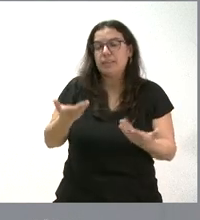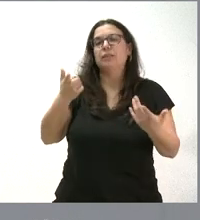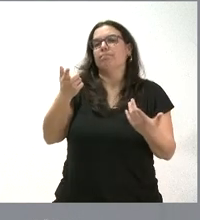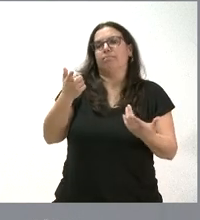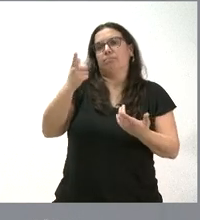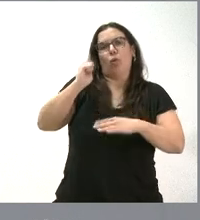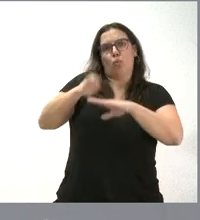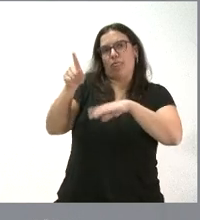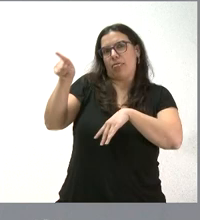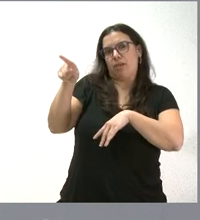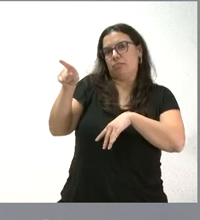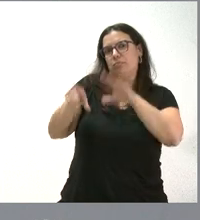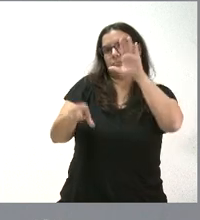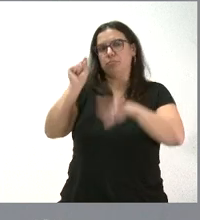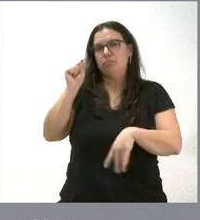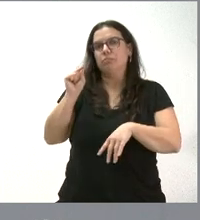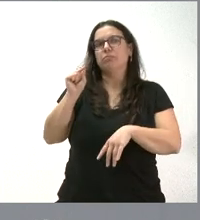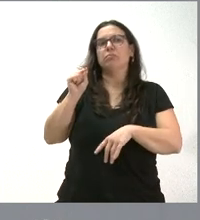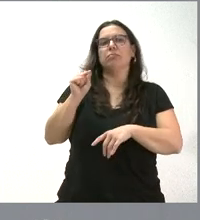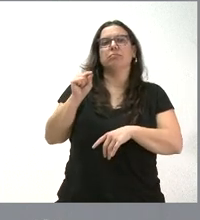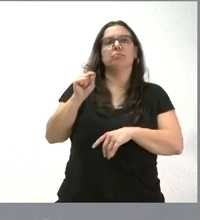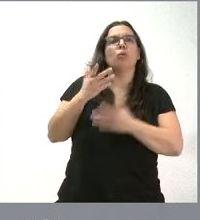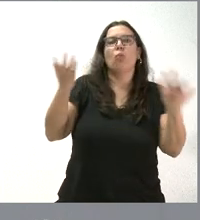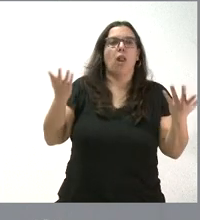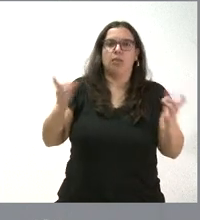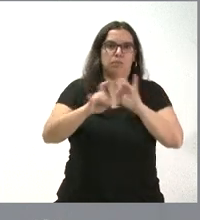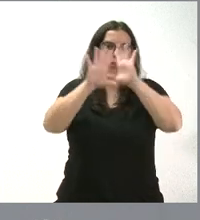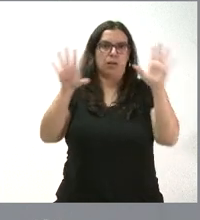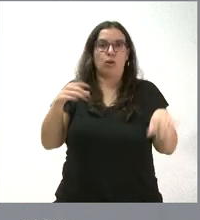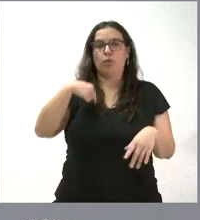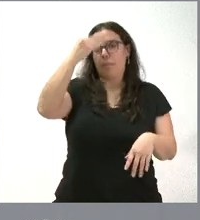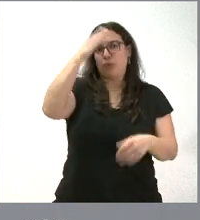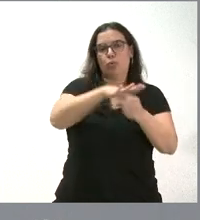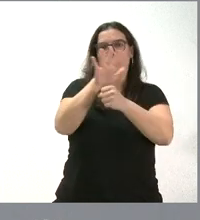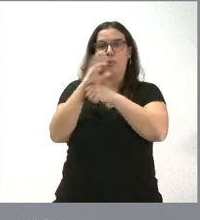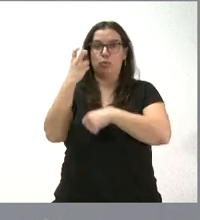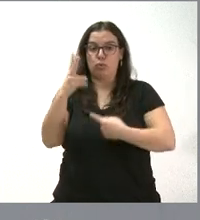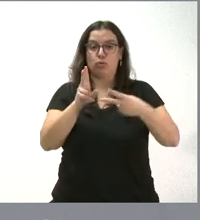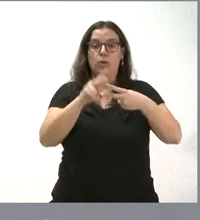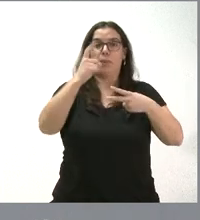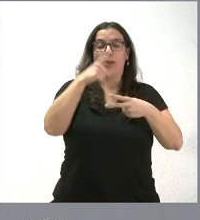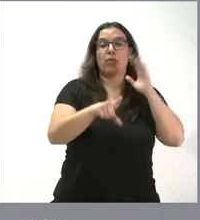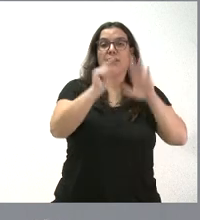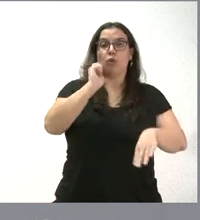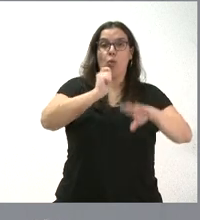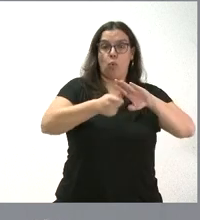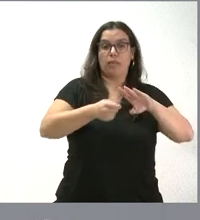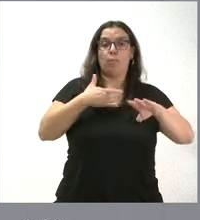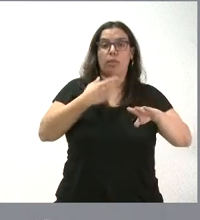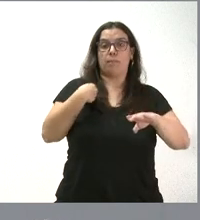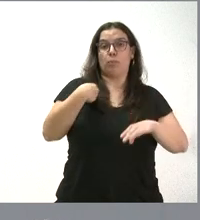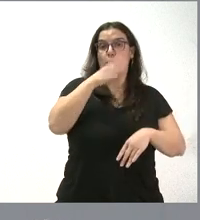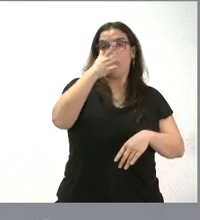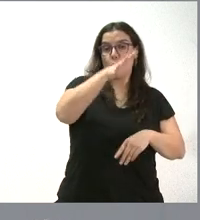sean los jueces los que determinen lo que pueda corresponder. Yo creo que hay dos ámbitos distintos. La decisión judicial, que puede corresponder, como consecuencia de esa denuncia,